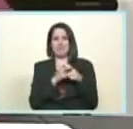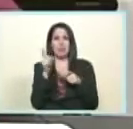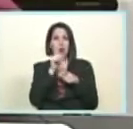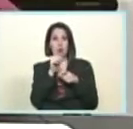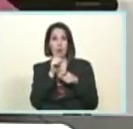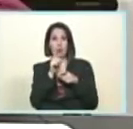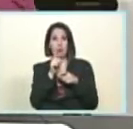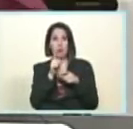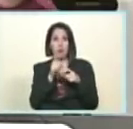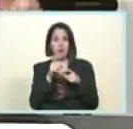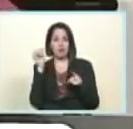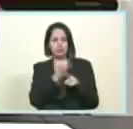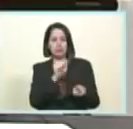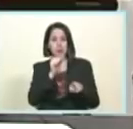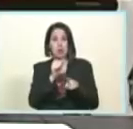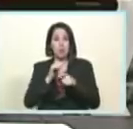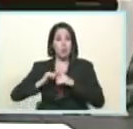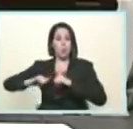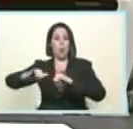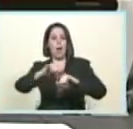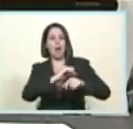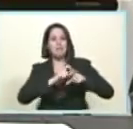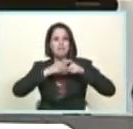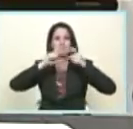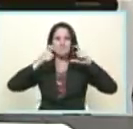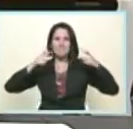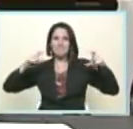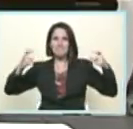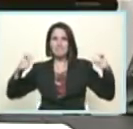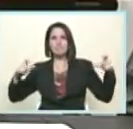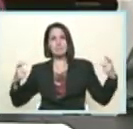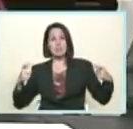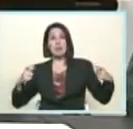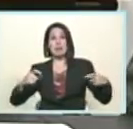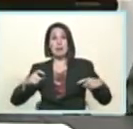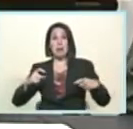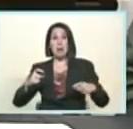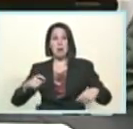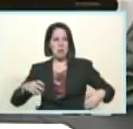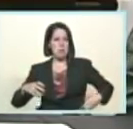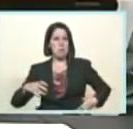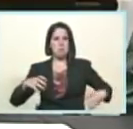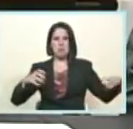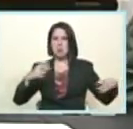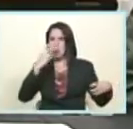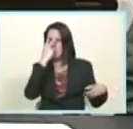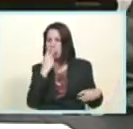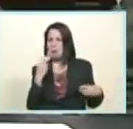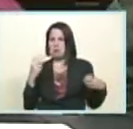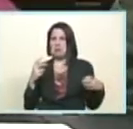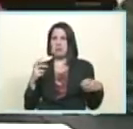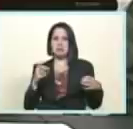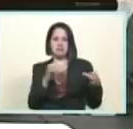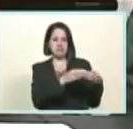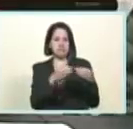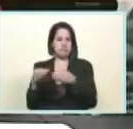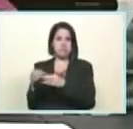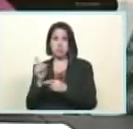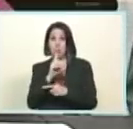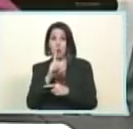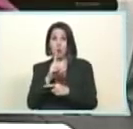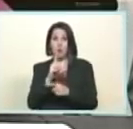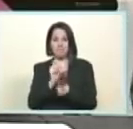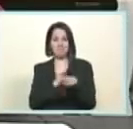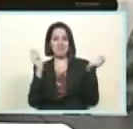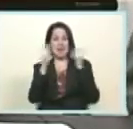encender las luces de su corazón a encender las luces de la felicidad navideña y a compartir este mes de noviembre